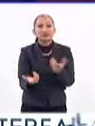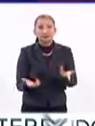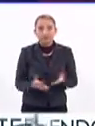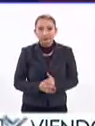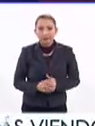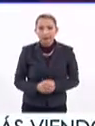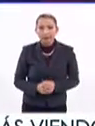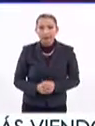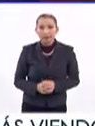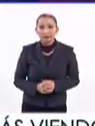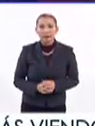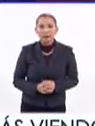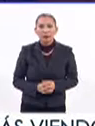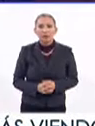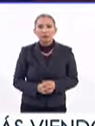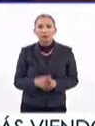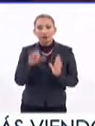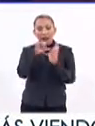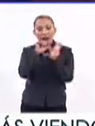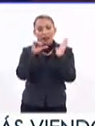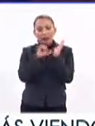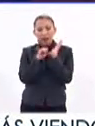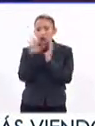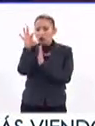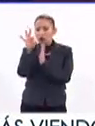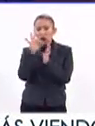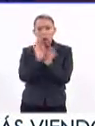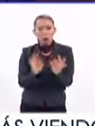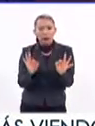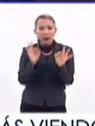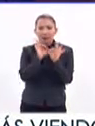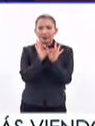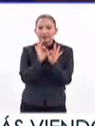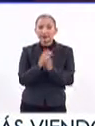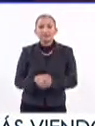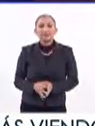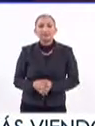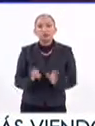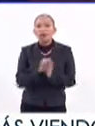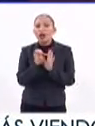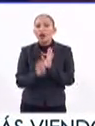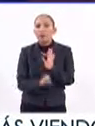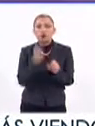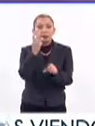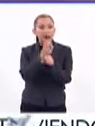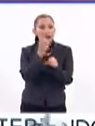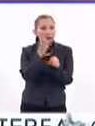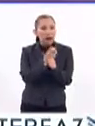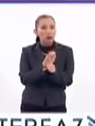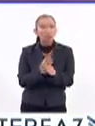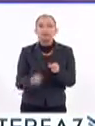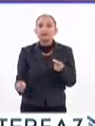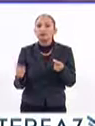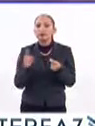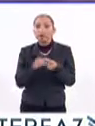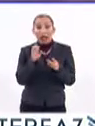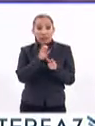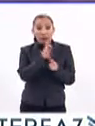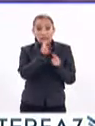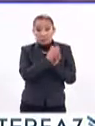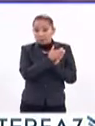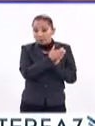en artículos fundamentales como el tercero, desde